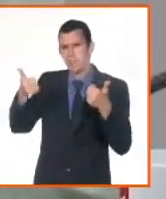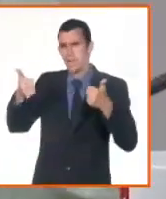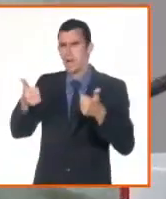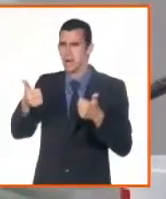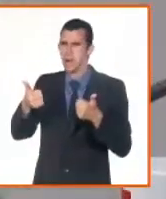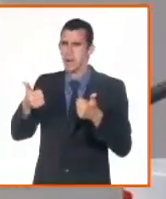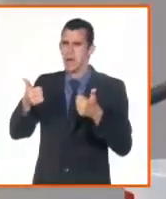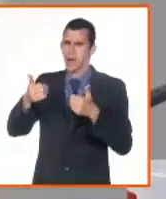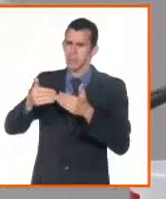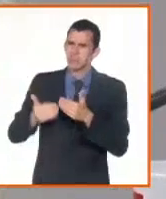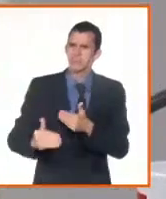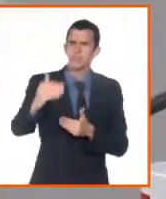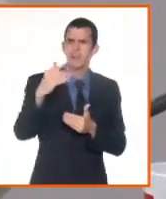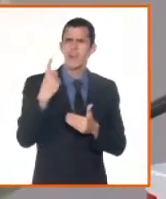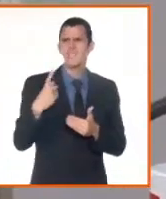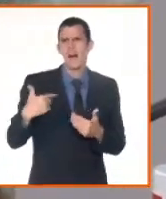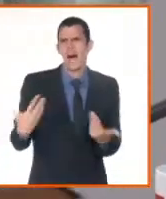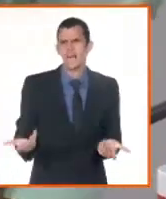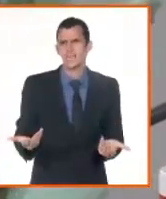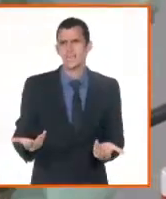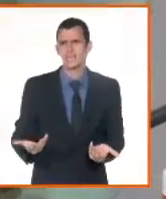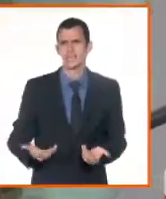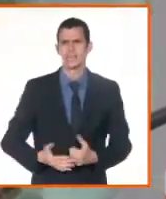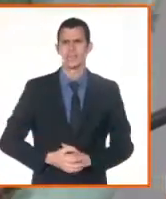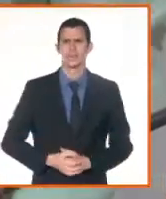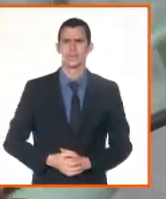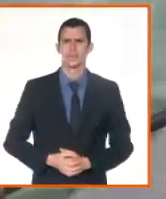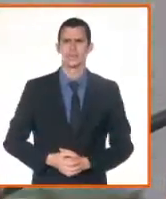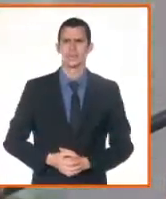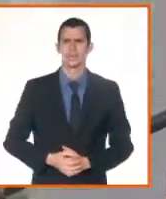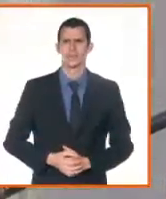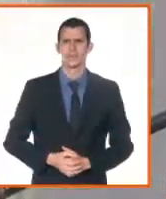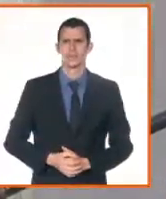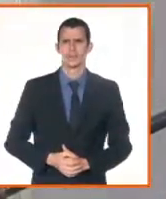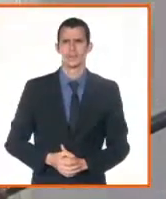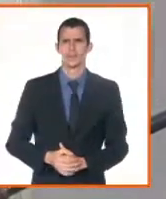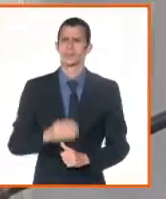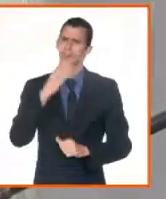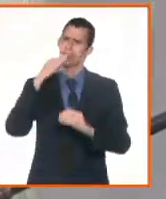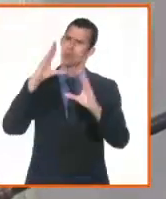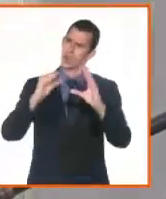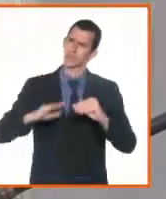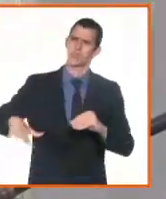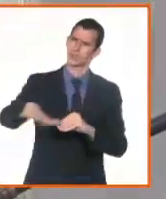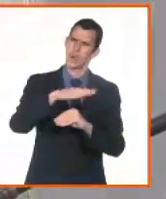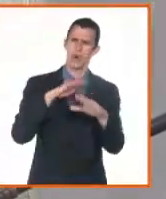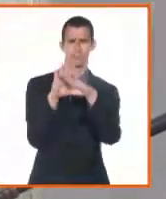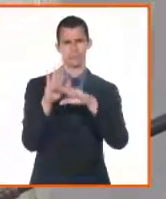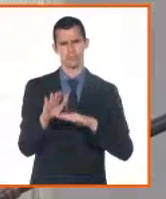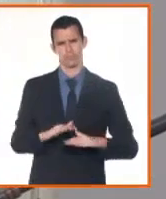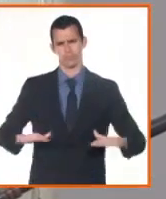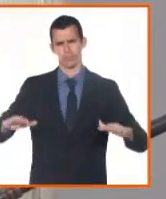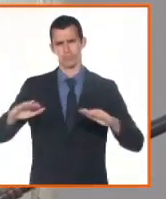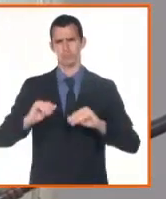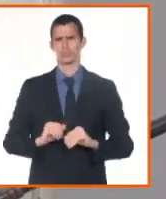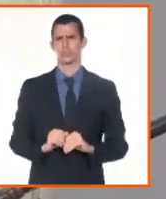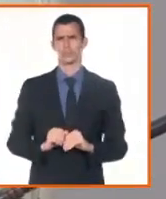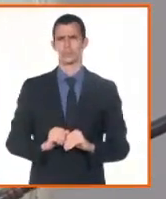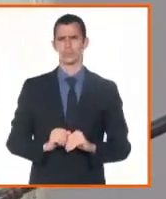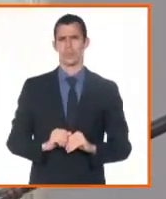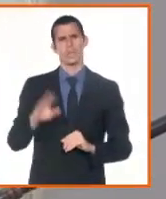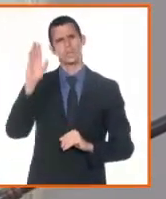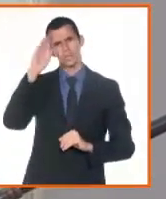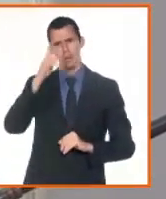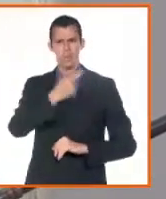buenas noches a todo el equipo de la mesa y a nuestro pueblo que está muy al tanto de estos temas.